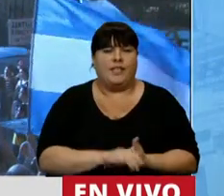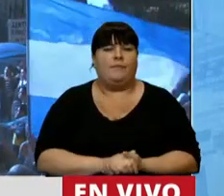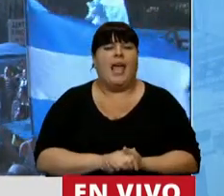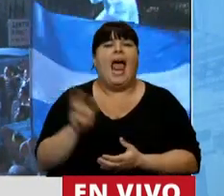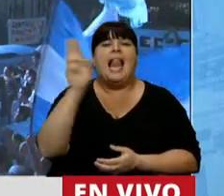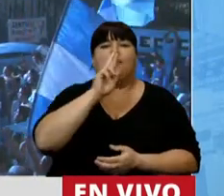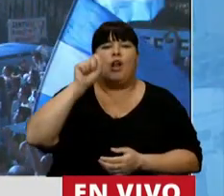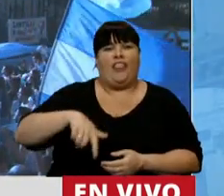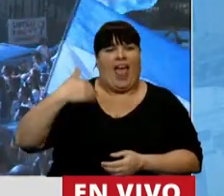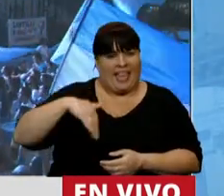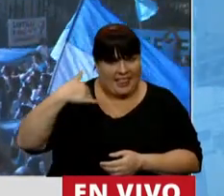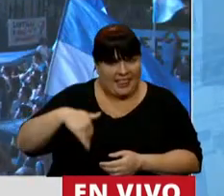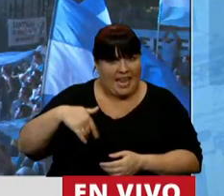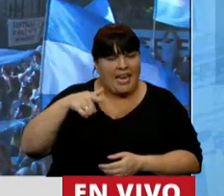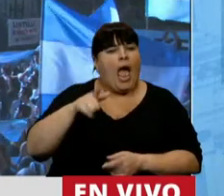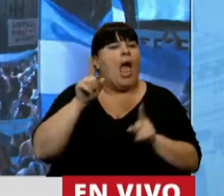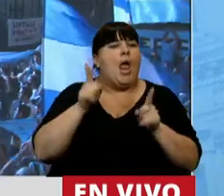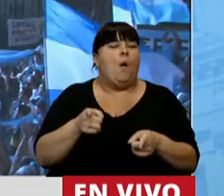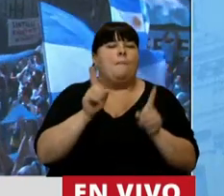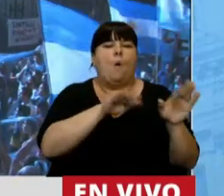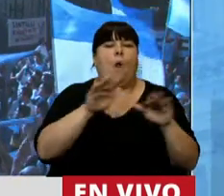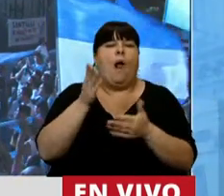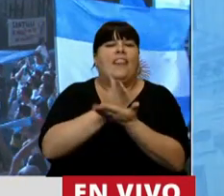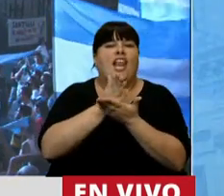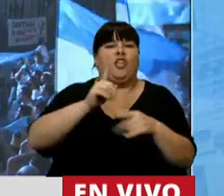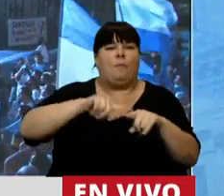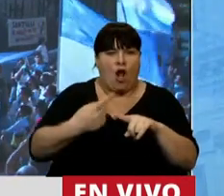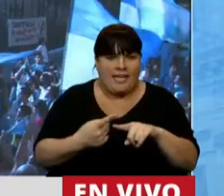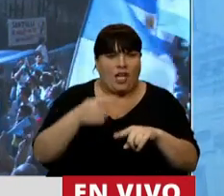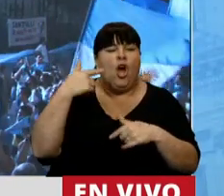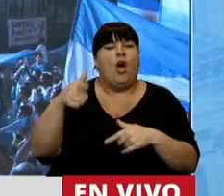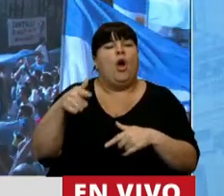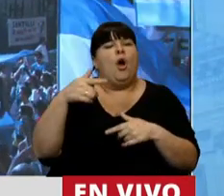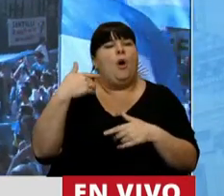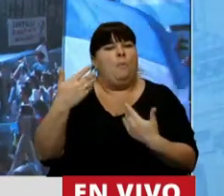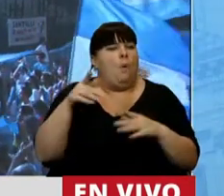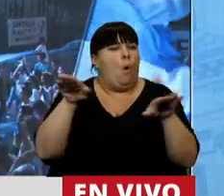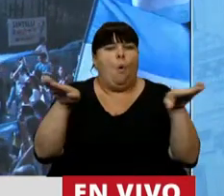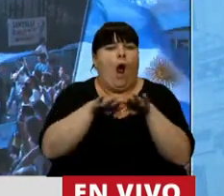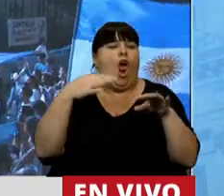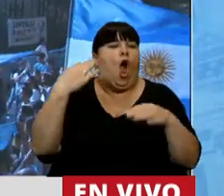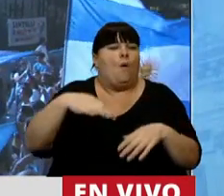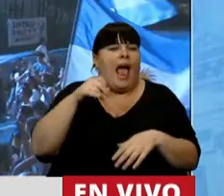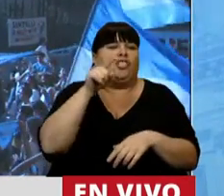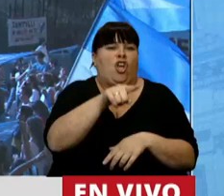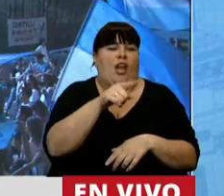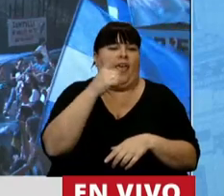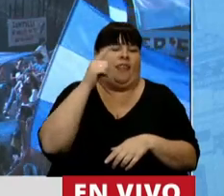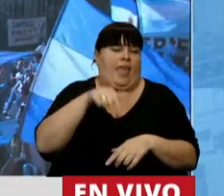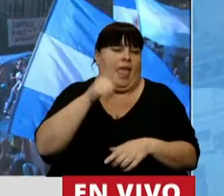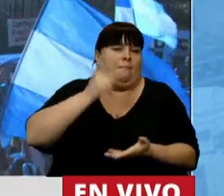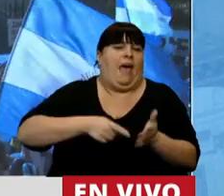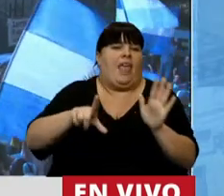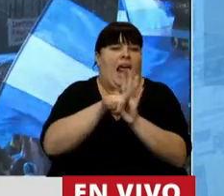las mujeres argentinas tendrán los mismos derechos políticos y estarán sujetas a las mismas obligaciones que les acuerdan o